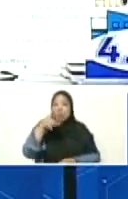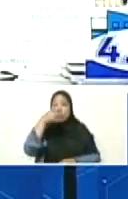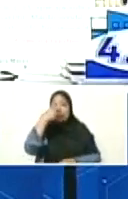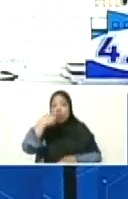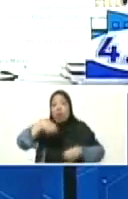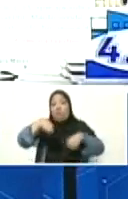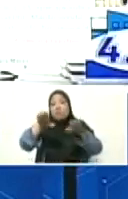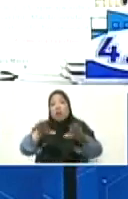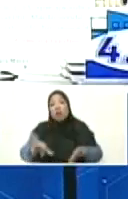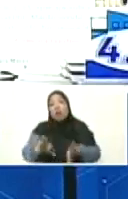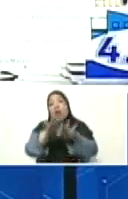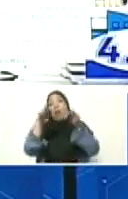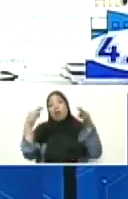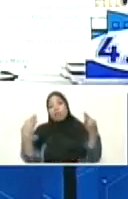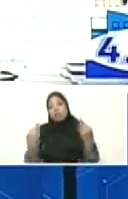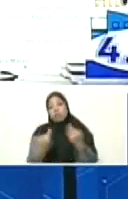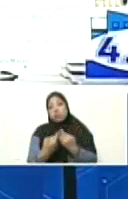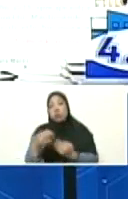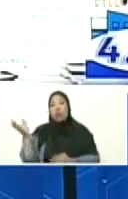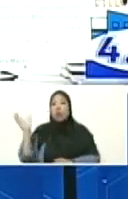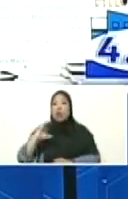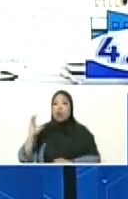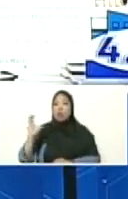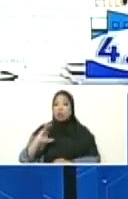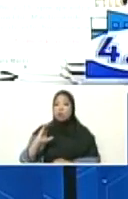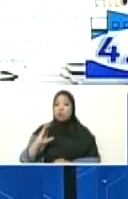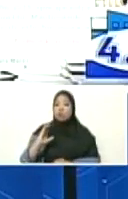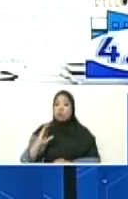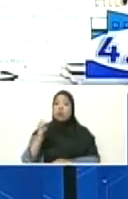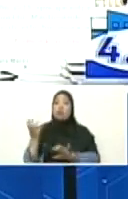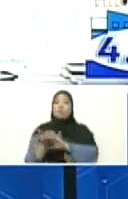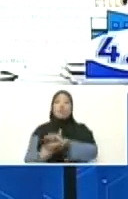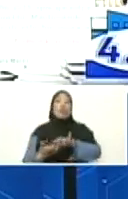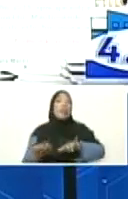abandonada, así se conformó Caracas, de manera caótica,